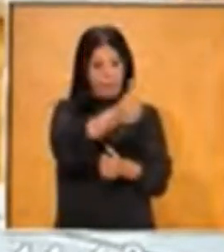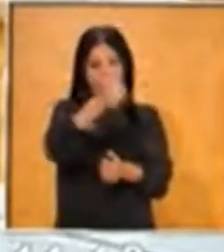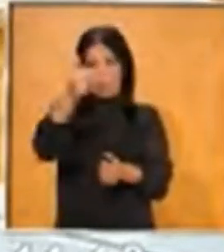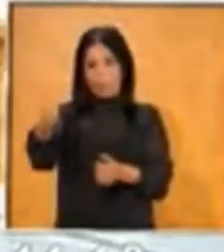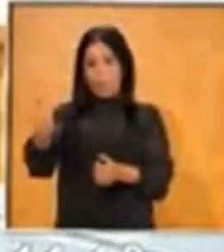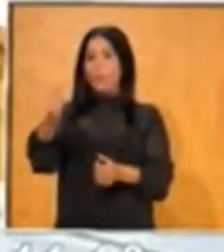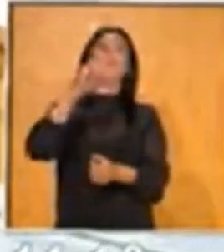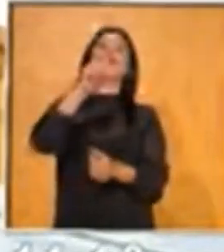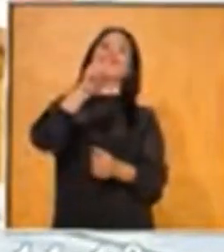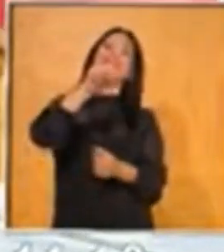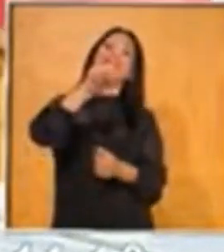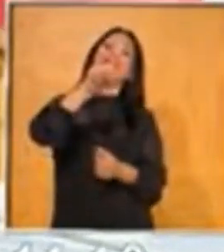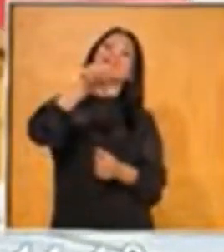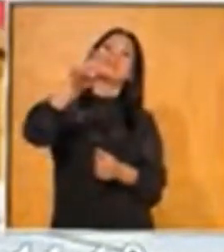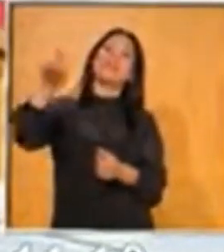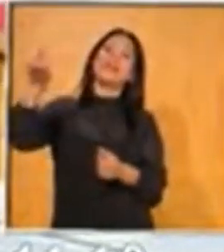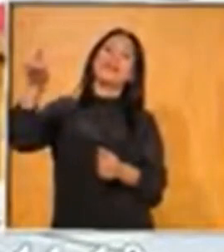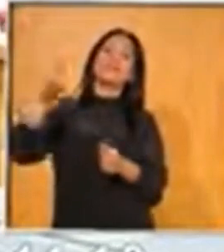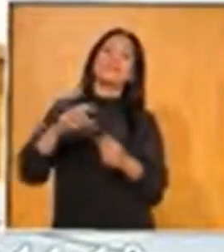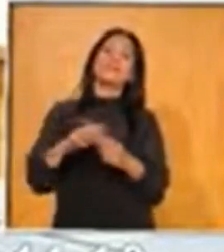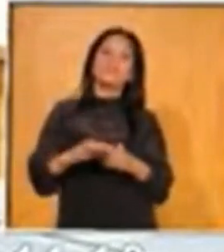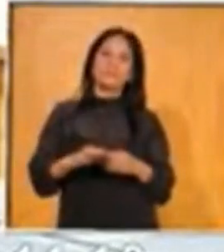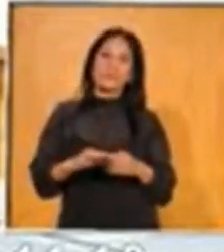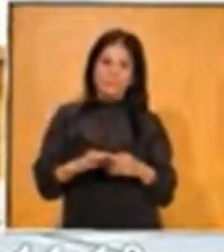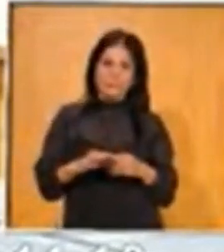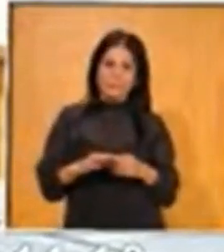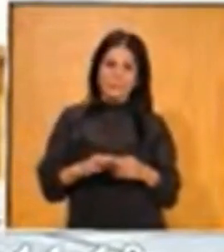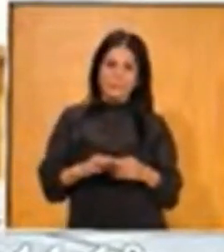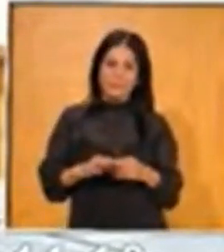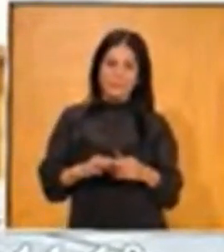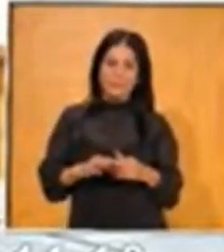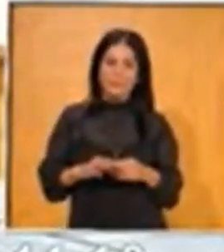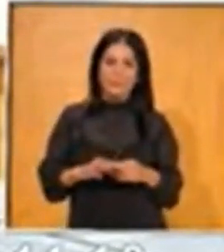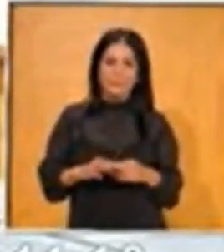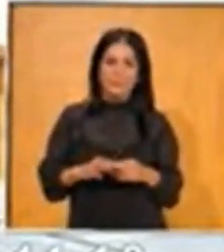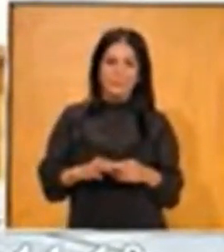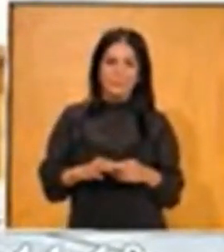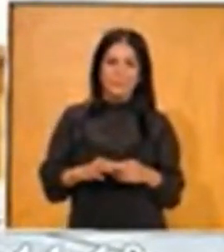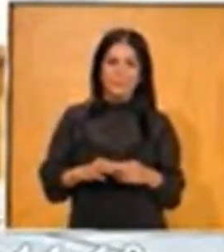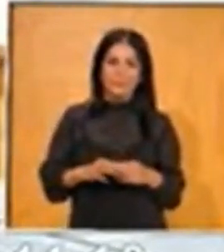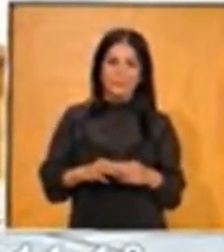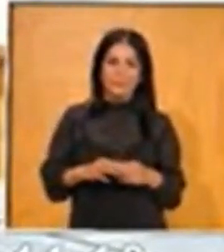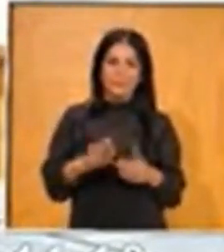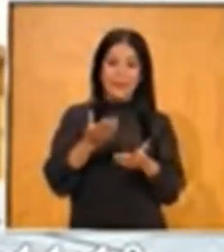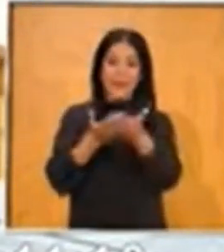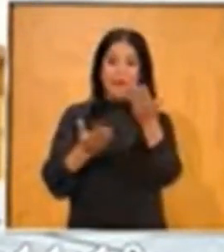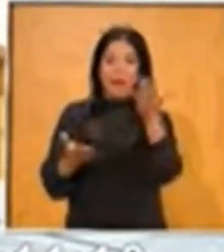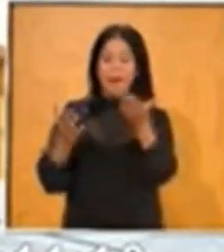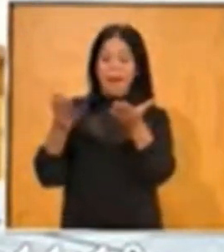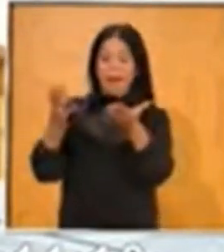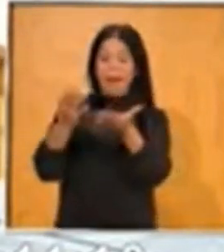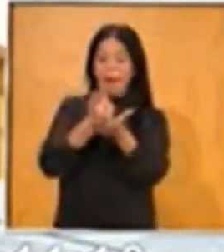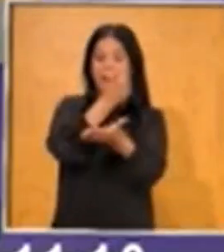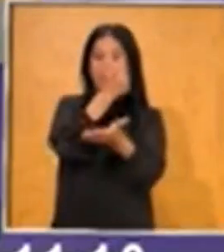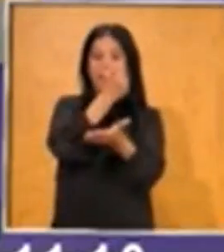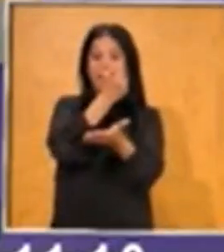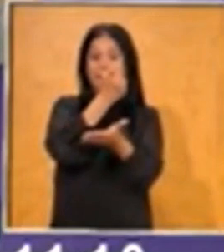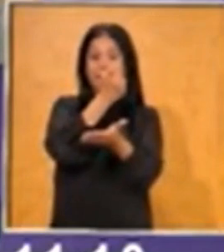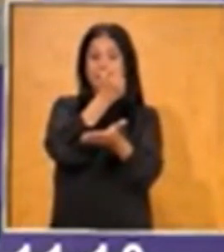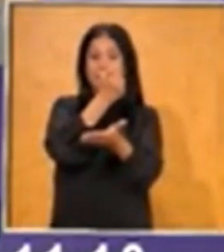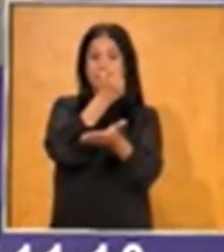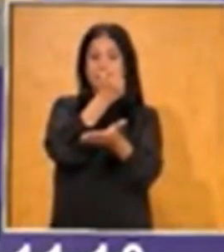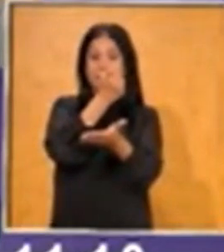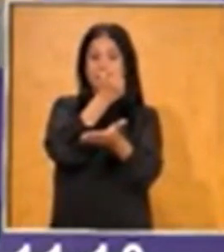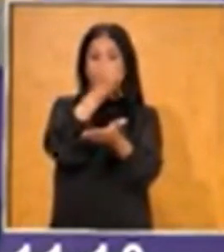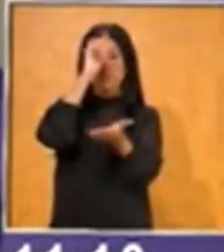Cada uno va a tener cien puntos y ahora va a ganar el que se acabe sus centenas. ¿Sí? Ok.